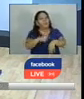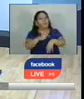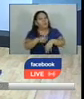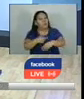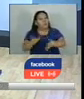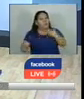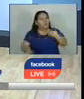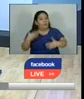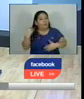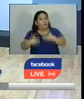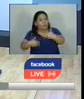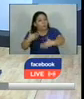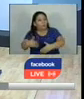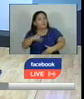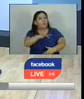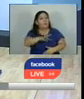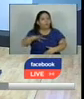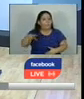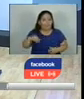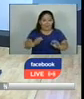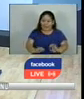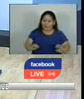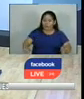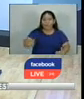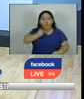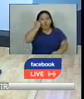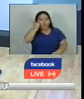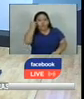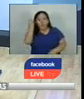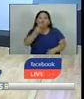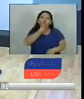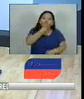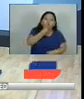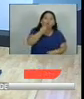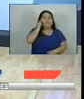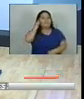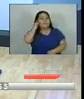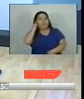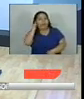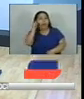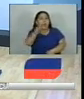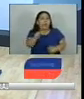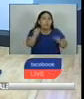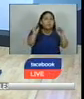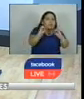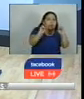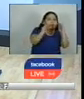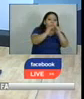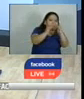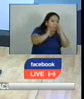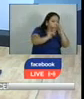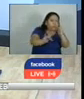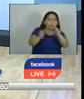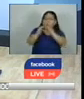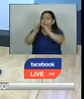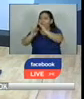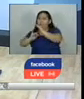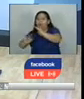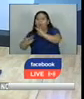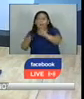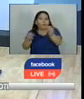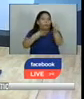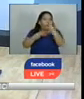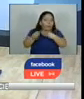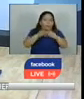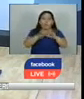la oportunidad de estas familias que están con niños, jóvenes, adultos mayores en las interperie con las inclemencias del tiempo falta